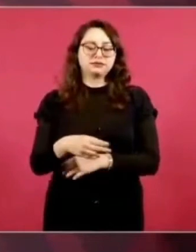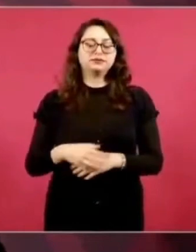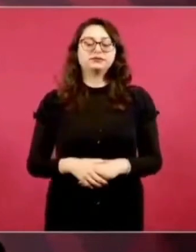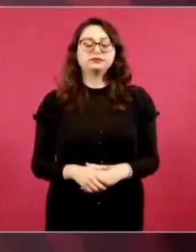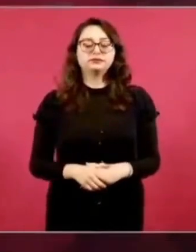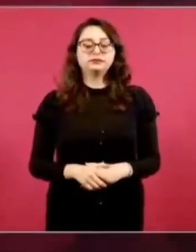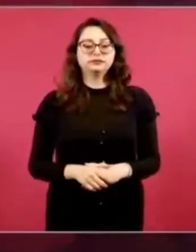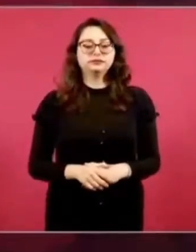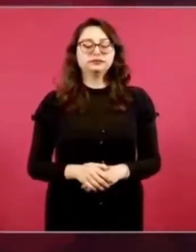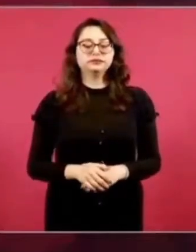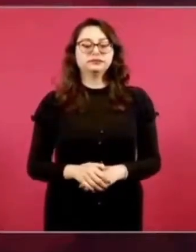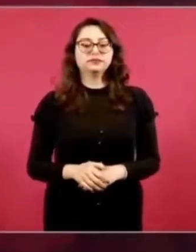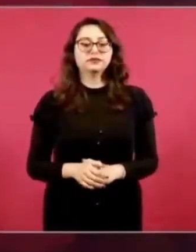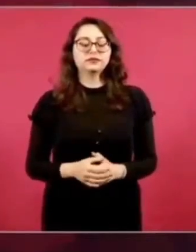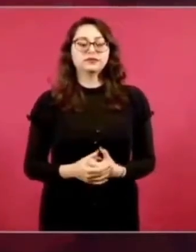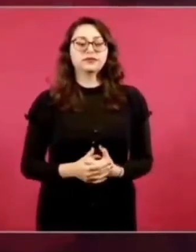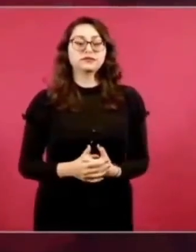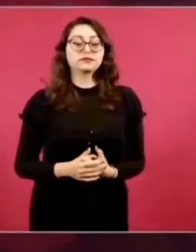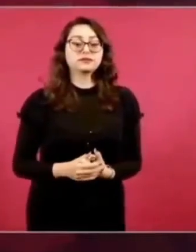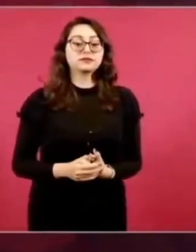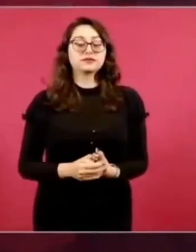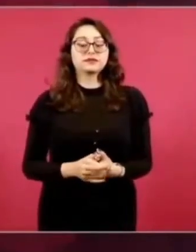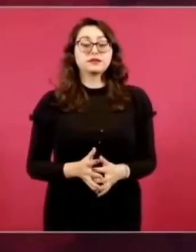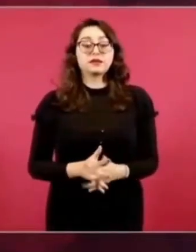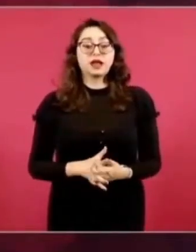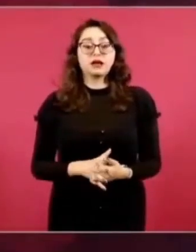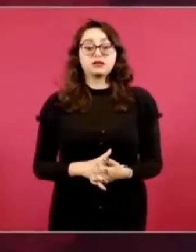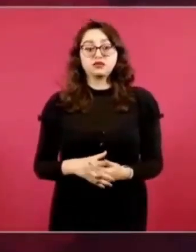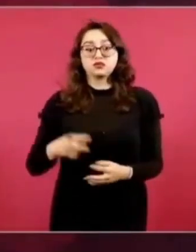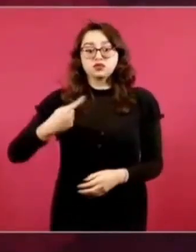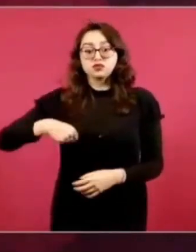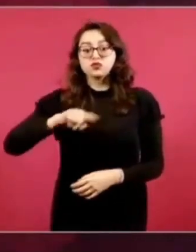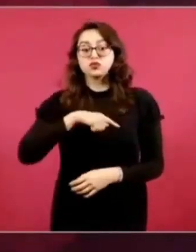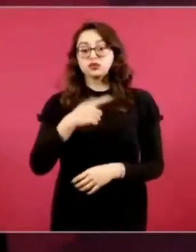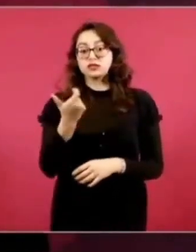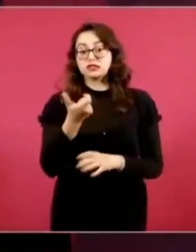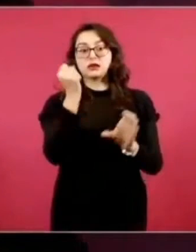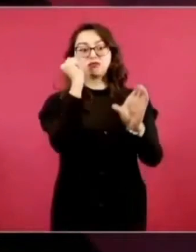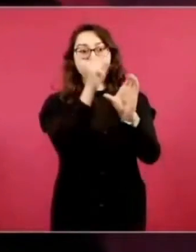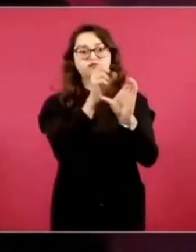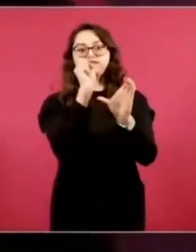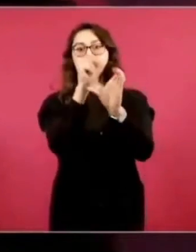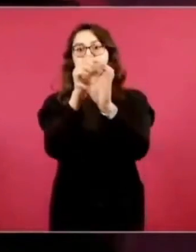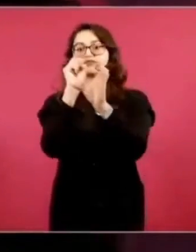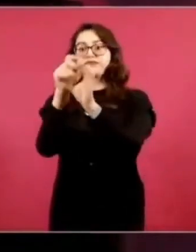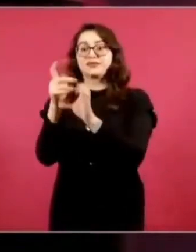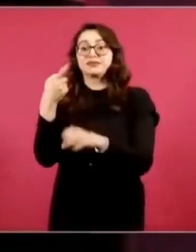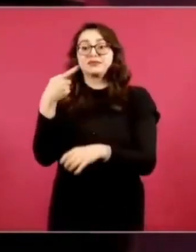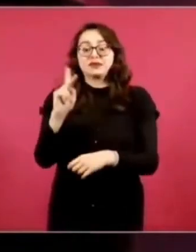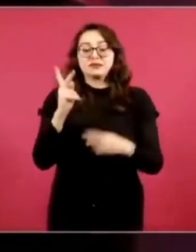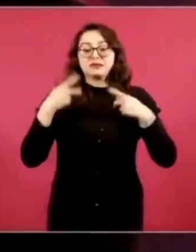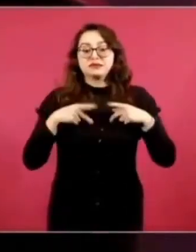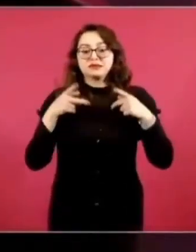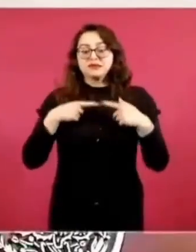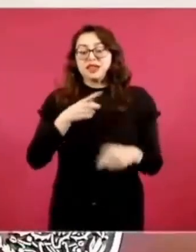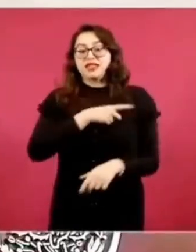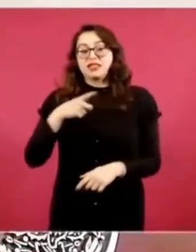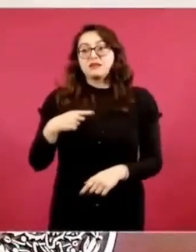daba el apoyo, pero tenían que ir a sucursales que estaban a dos, tres horas,